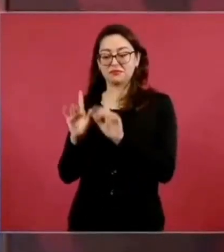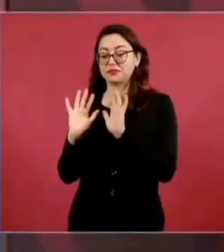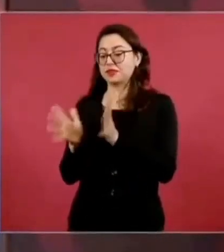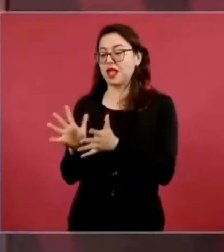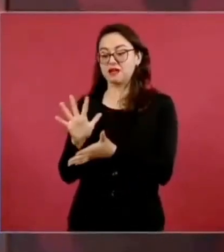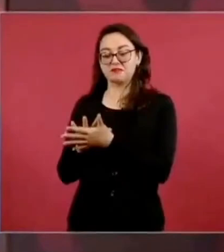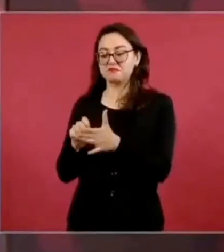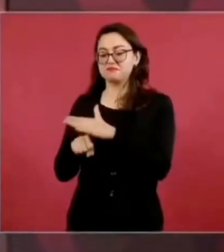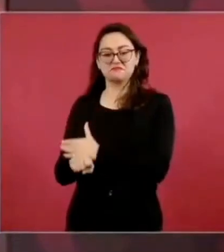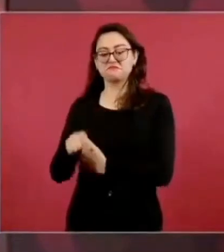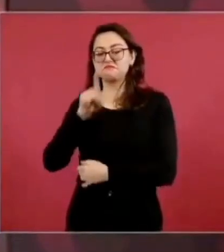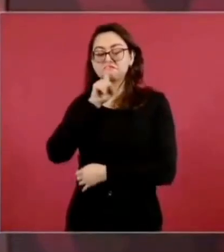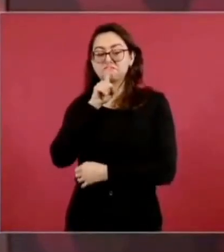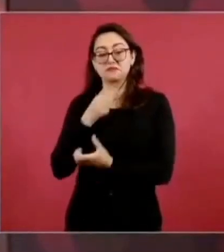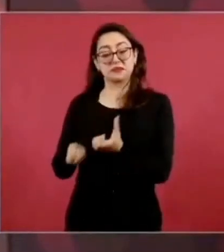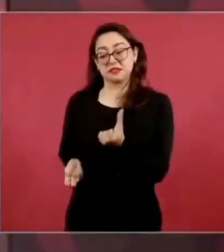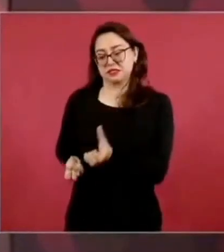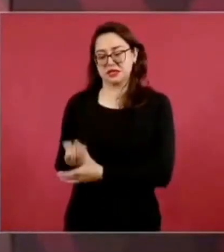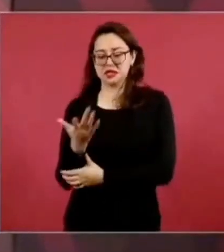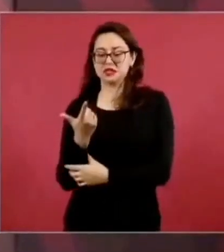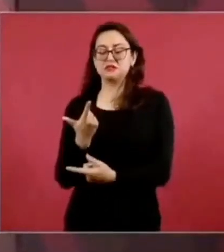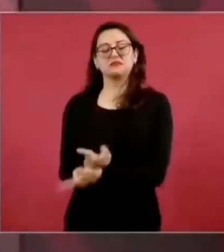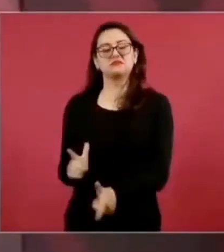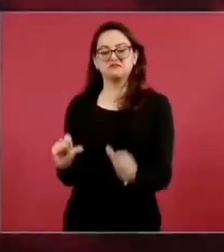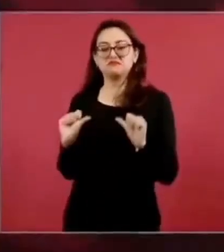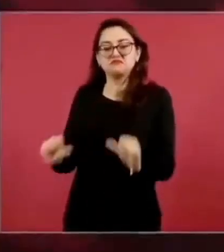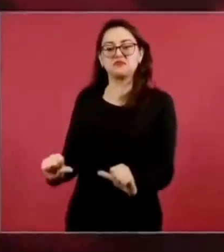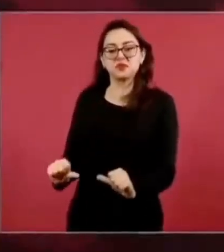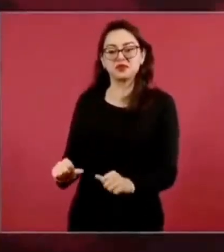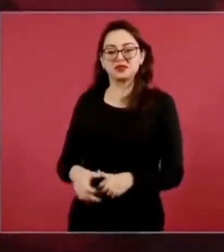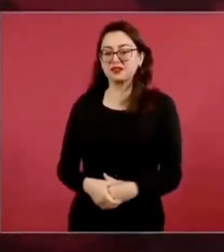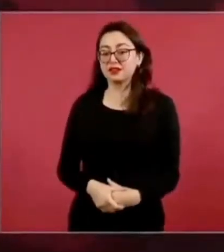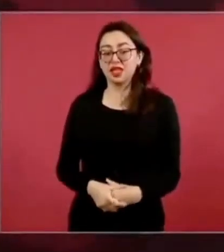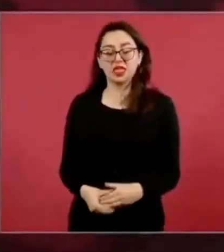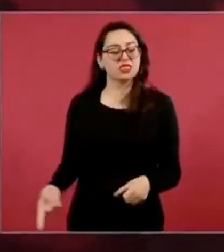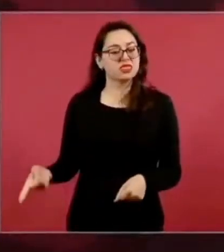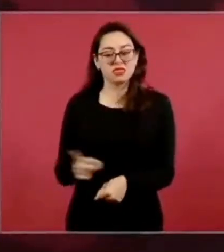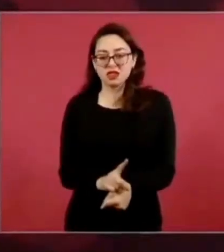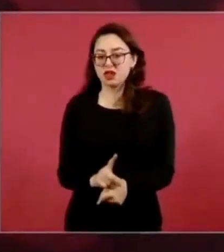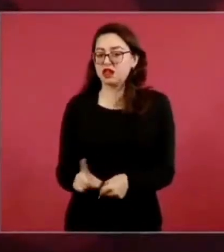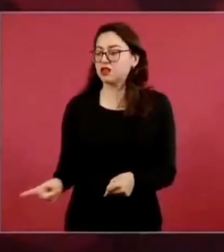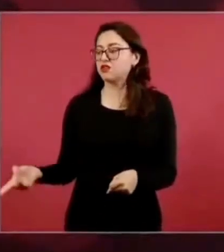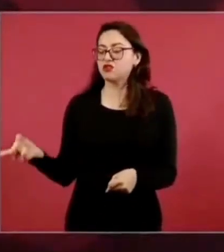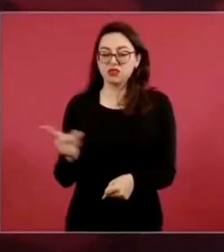diez diario es una tras otra o